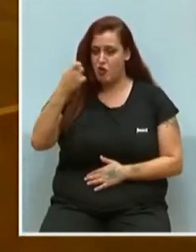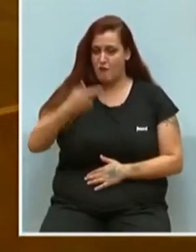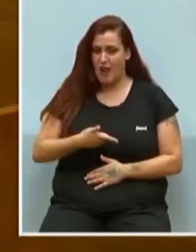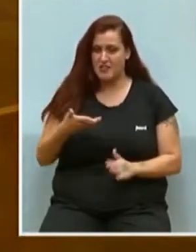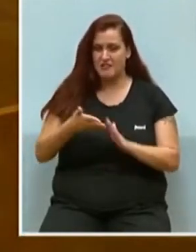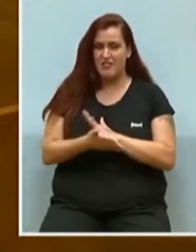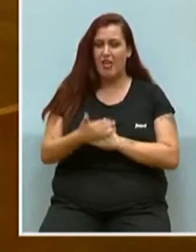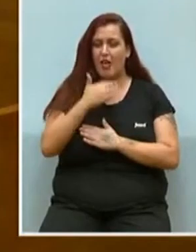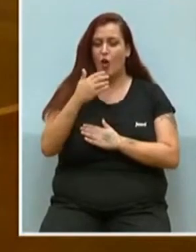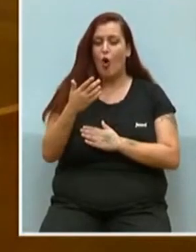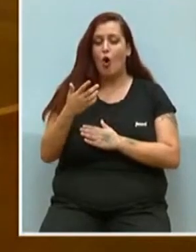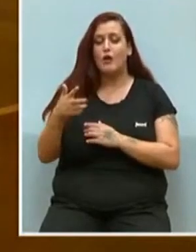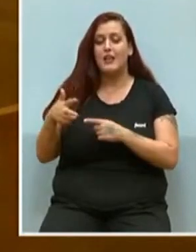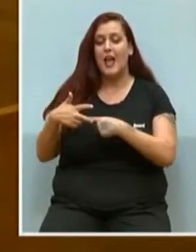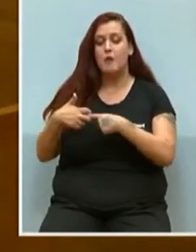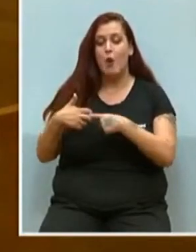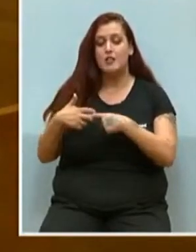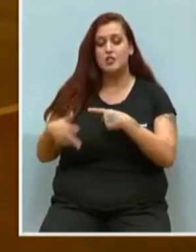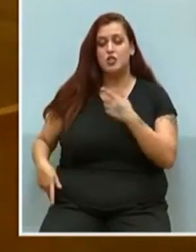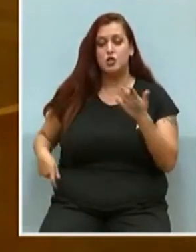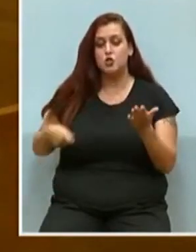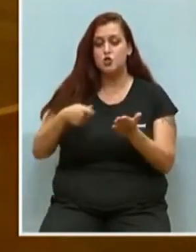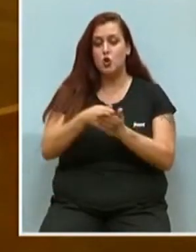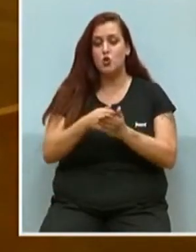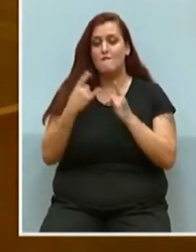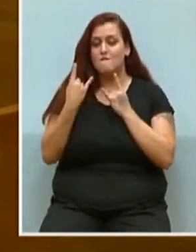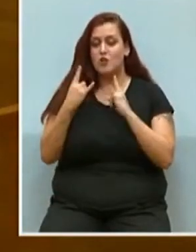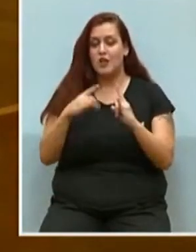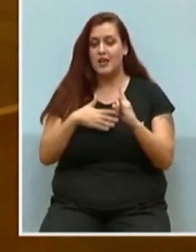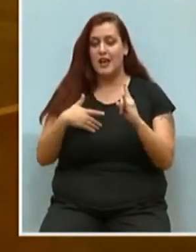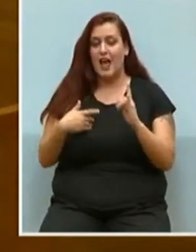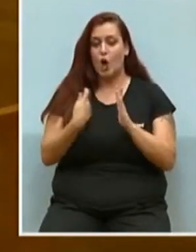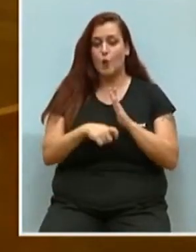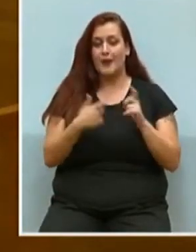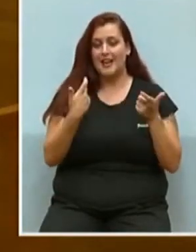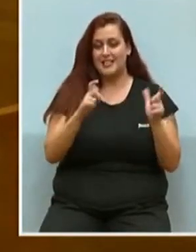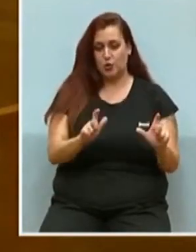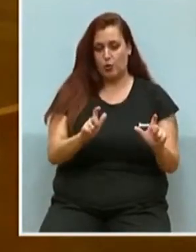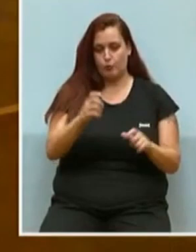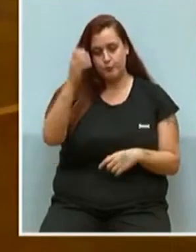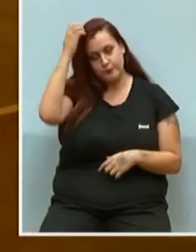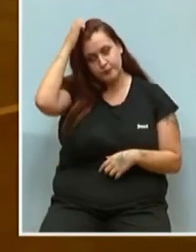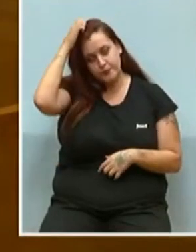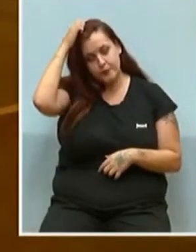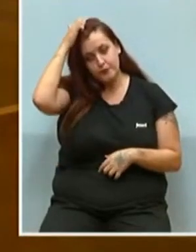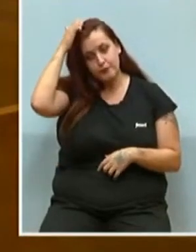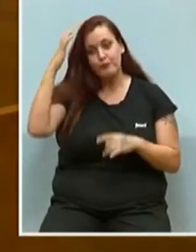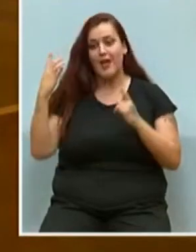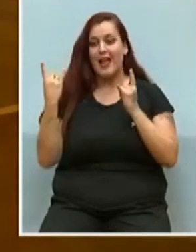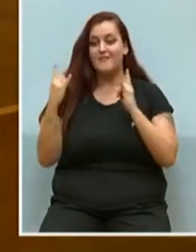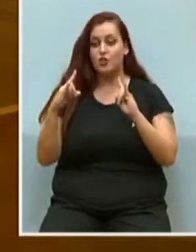migajas que salen de los impuestos que pagan y con las que el botánico pretendía comprar al sector. Para el botánico,